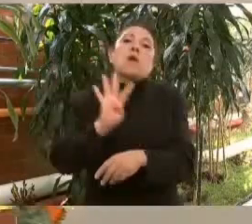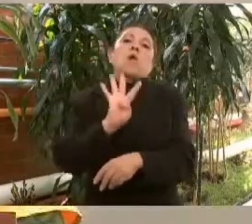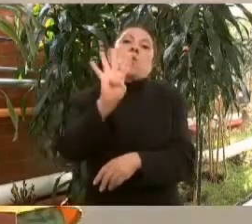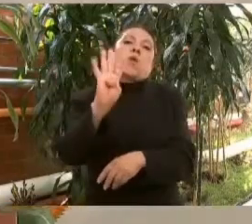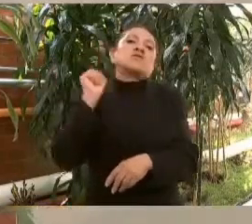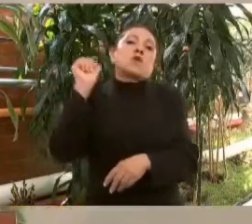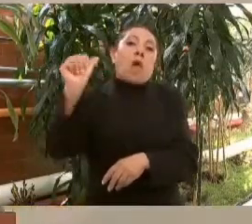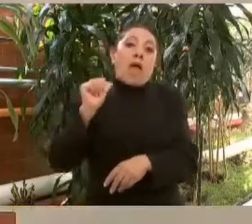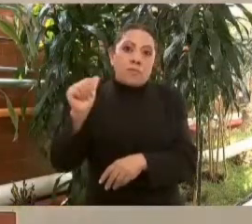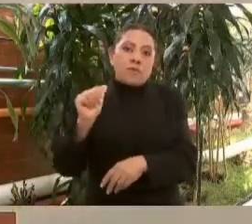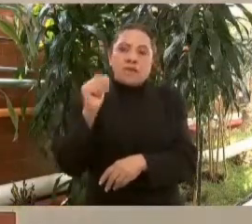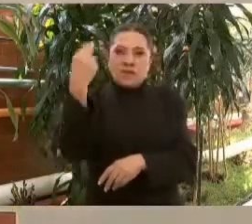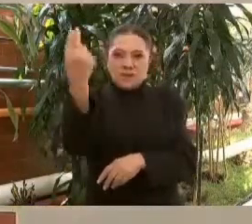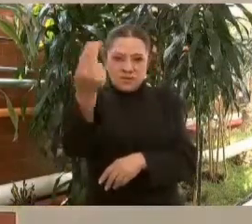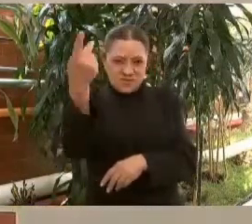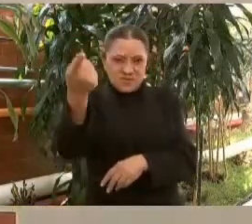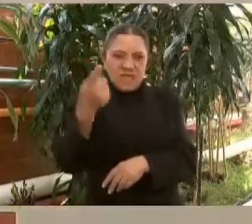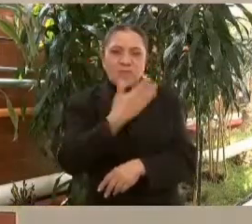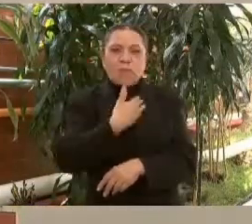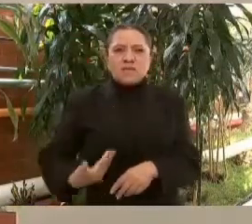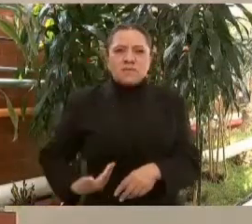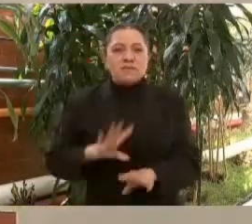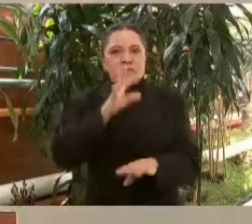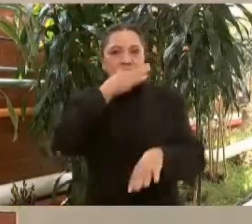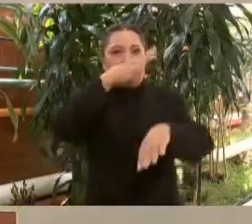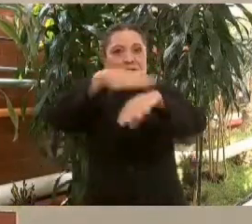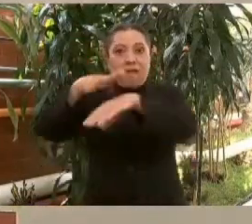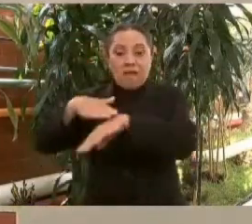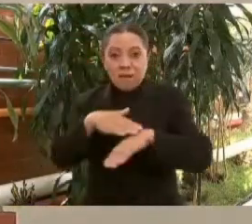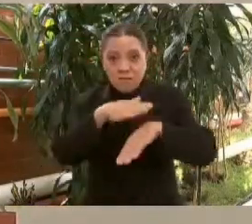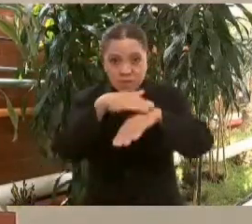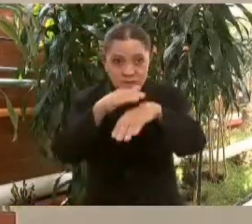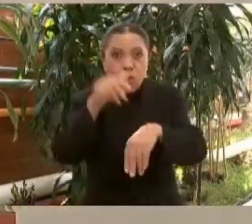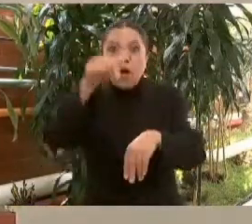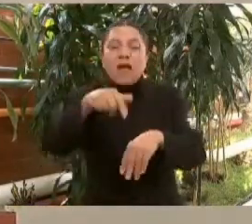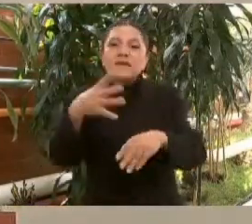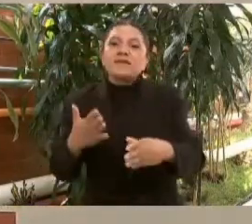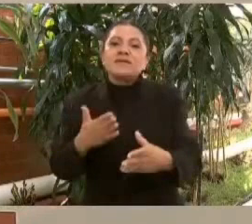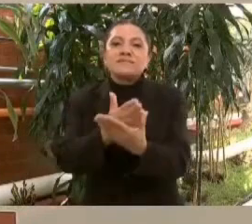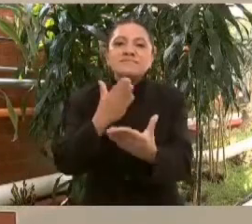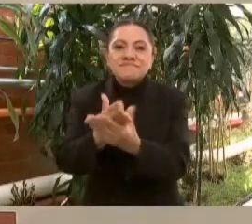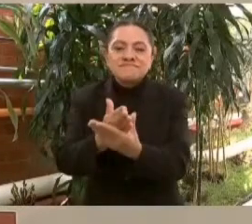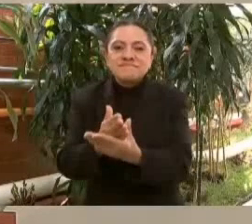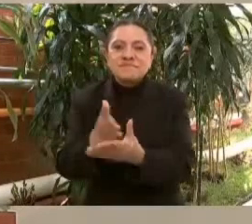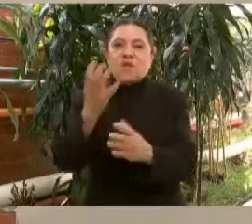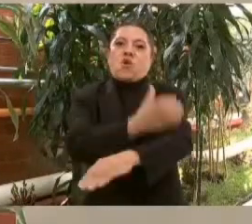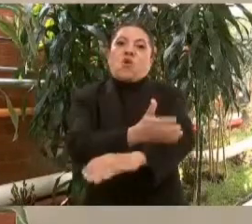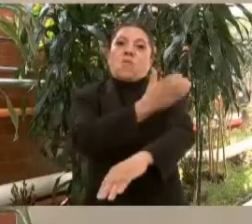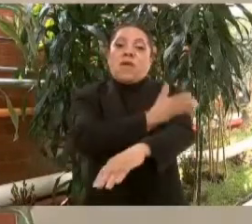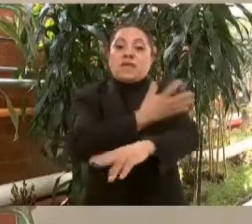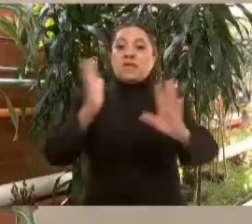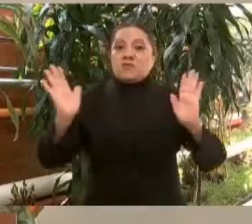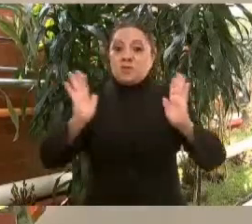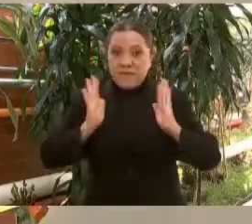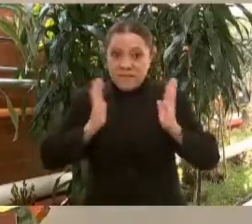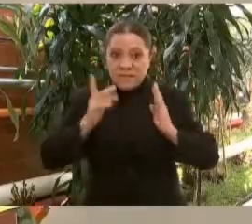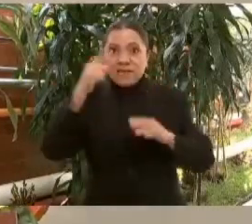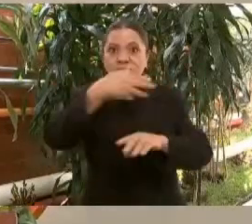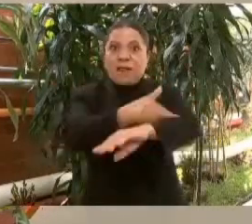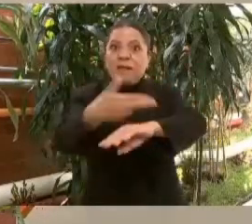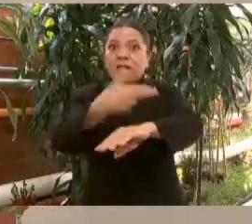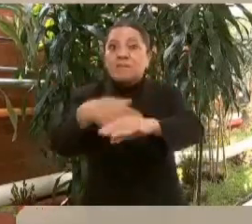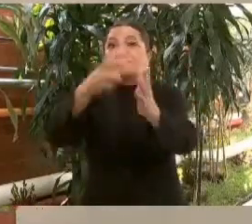presidente, anunció la intervención de nuestros ingenieros militares para reconstruir este hospital, que data de